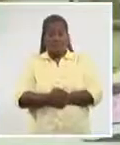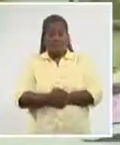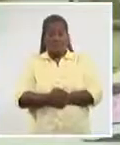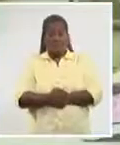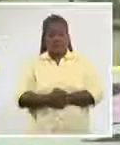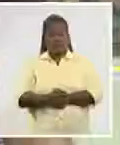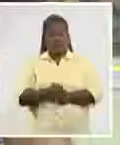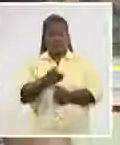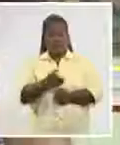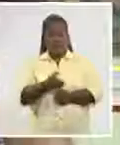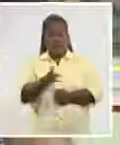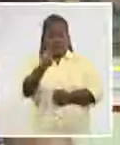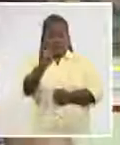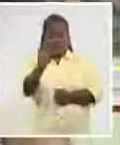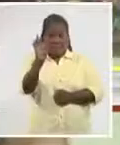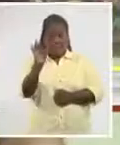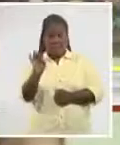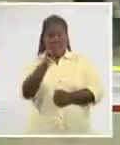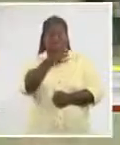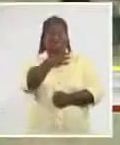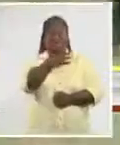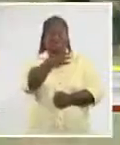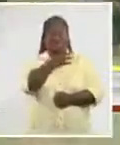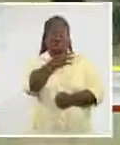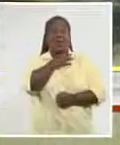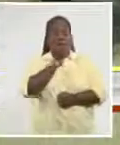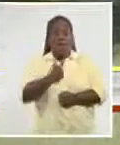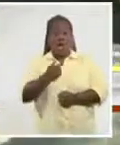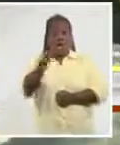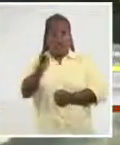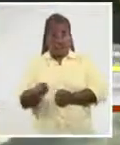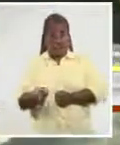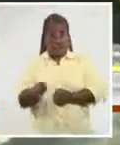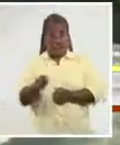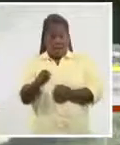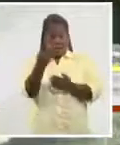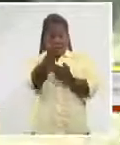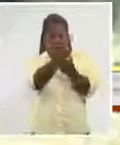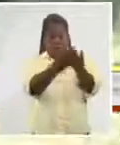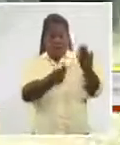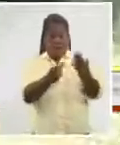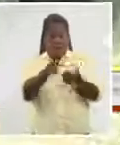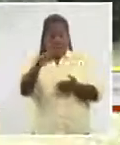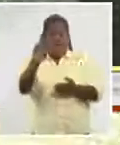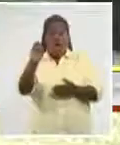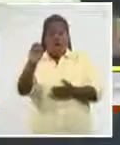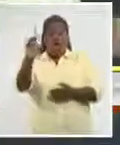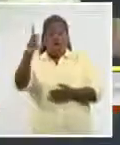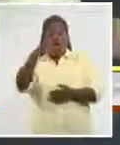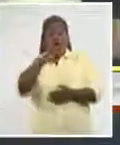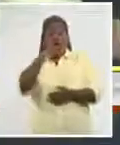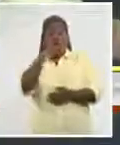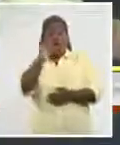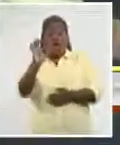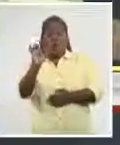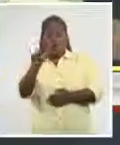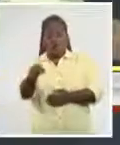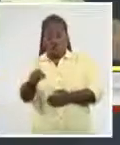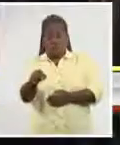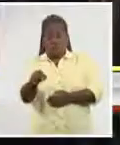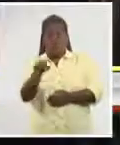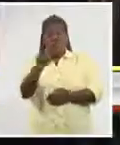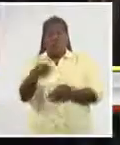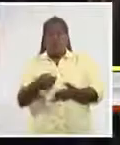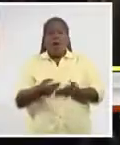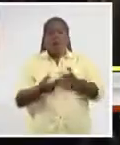El próximo 27 de enero, el artista de la plástica Rolando Esteves Jordán inaugura una muestra de